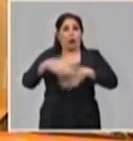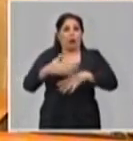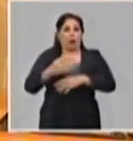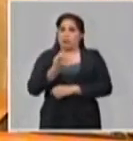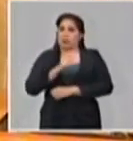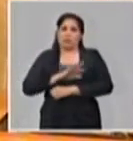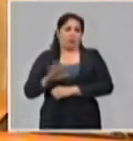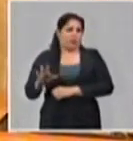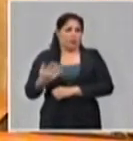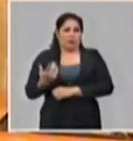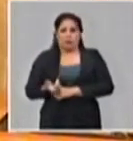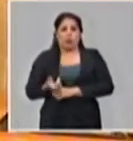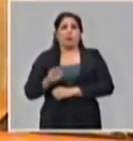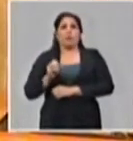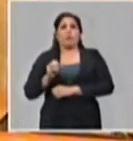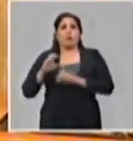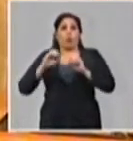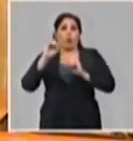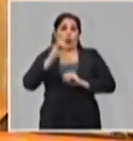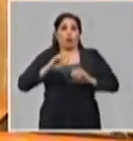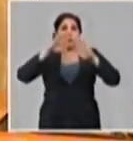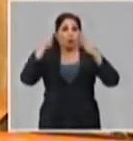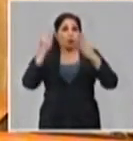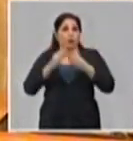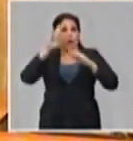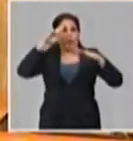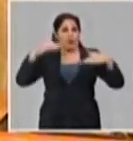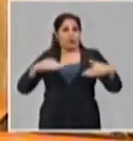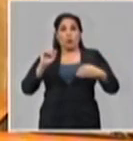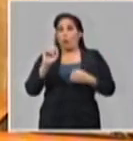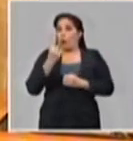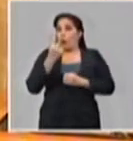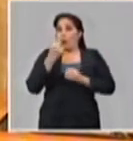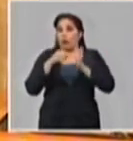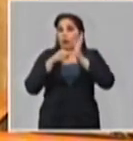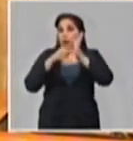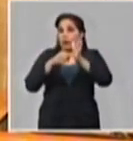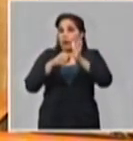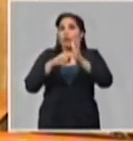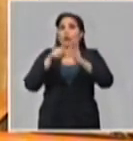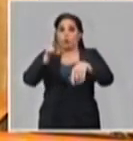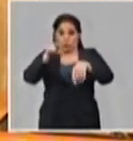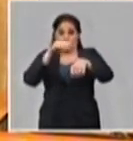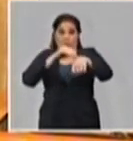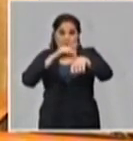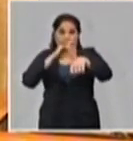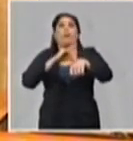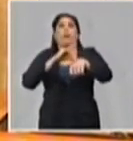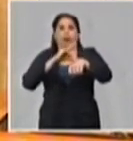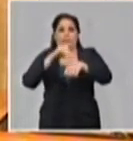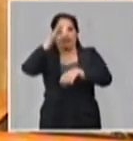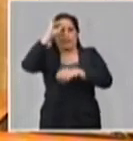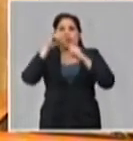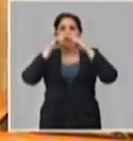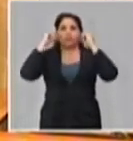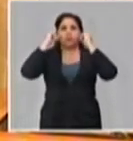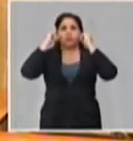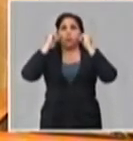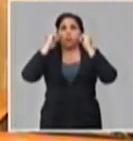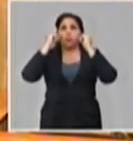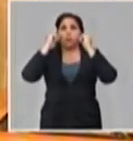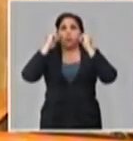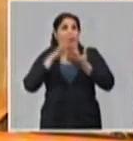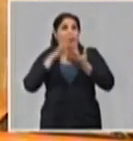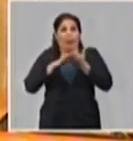todos los medios de OMS le están recomendando que se use solo cuando uno está afectado por un cuadro respiratorio o porque